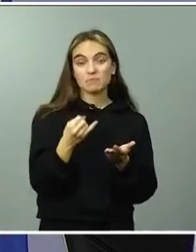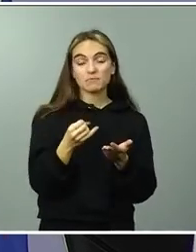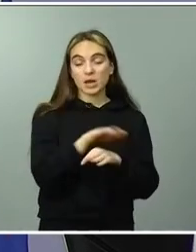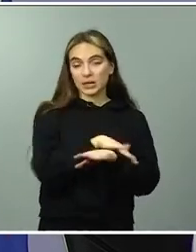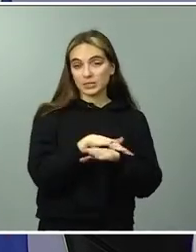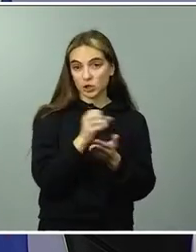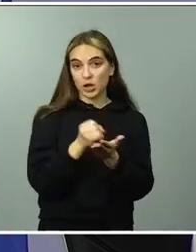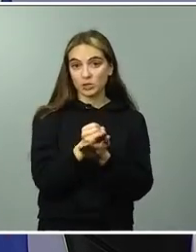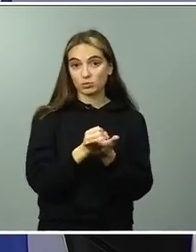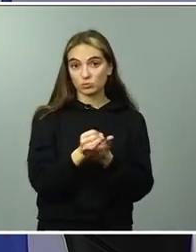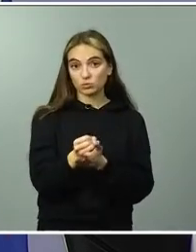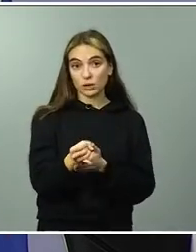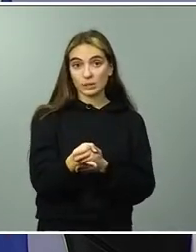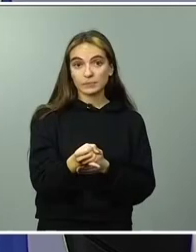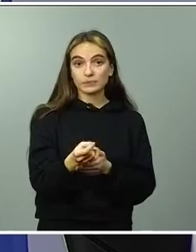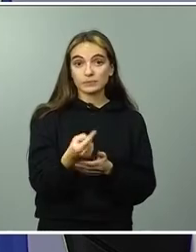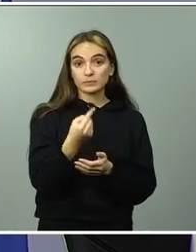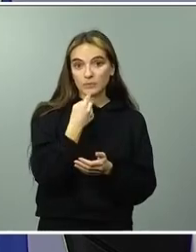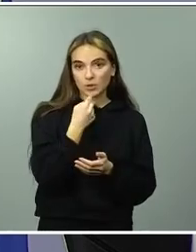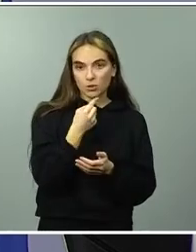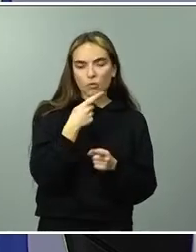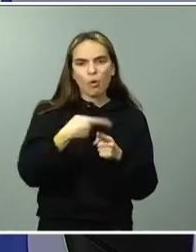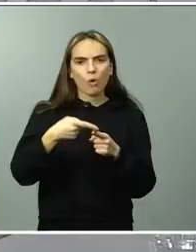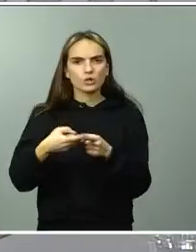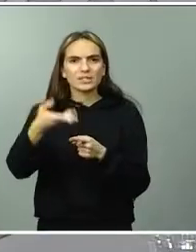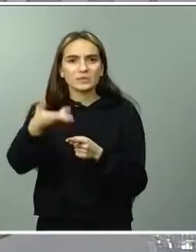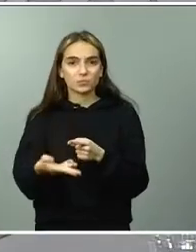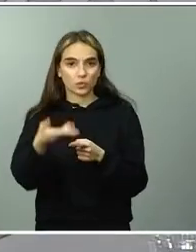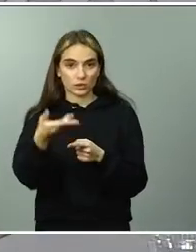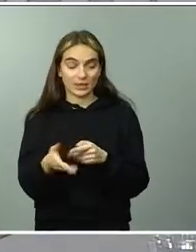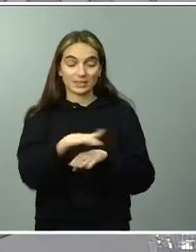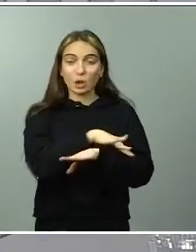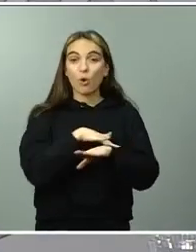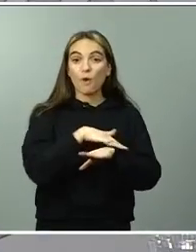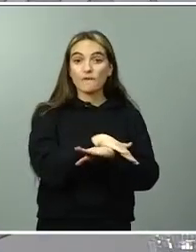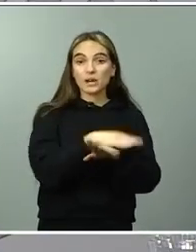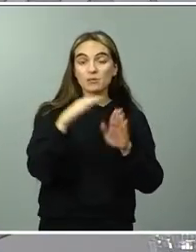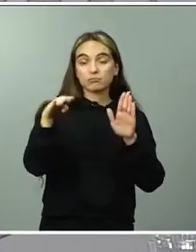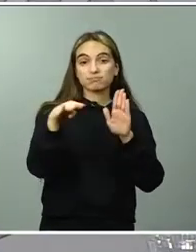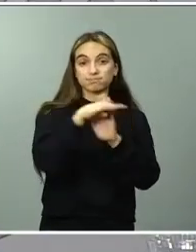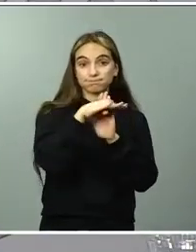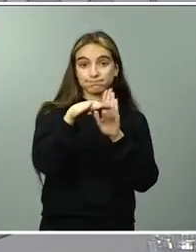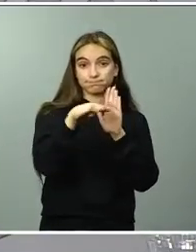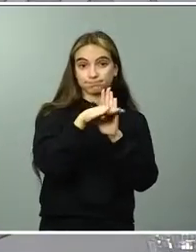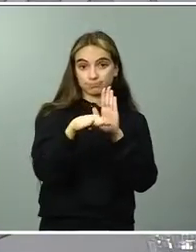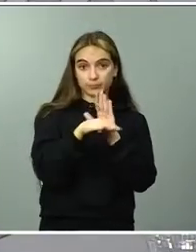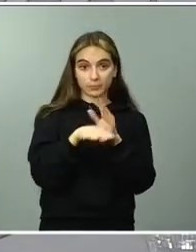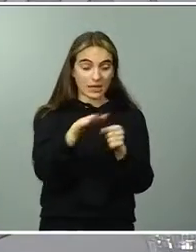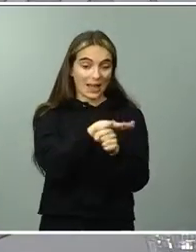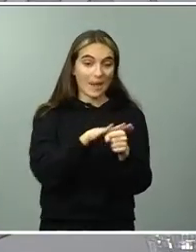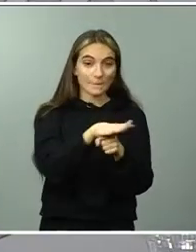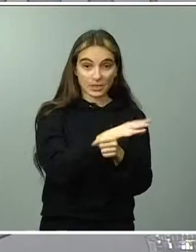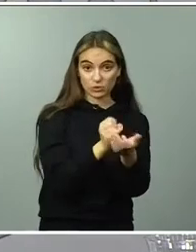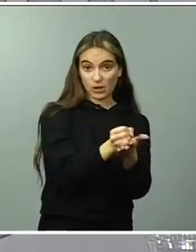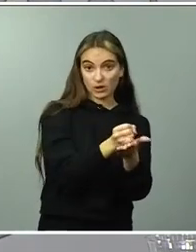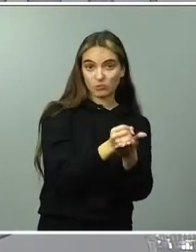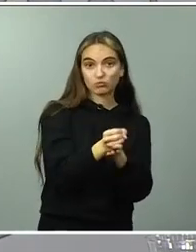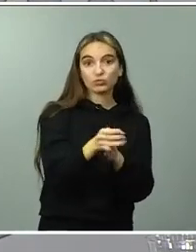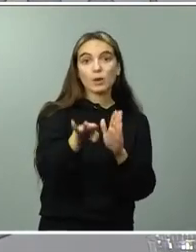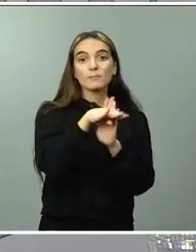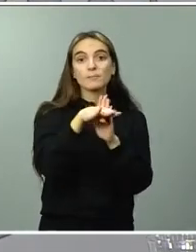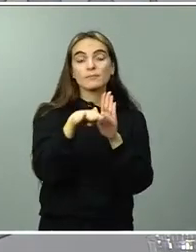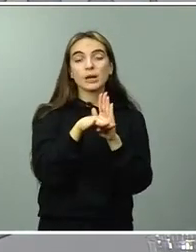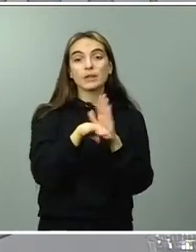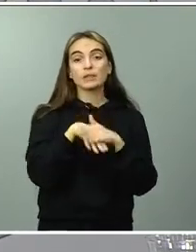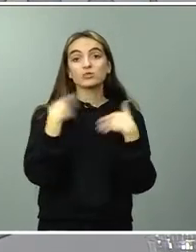muy importante de todas las medidas que ha adoptado el gobierno con el sector y también con las familias para ayudarlas en una